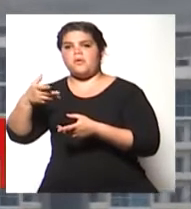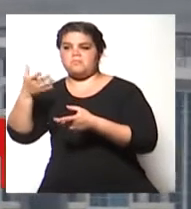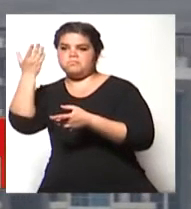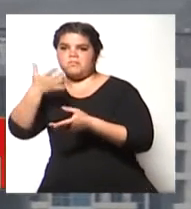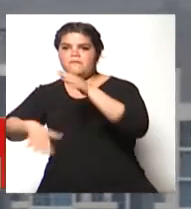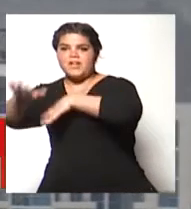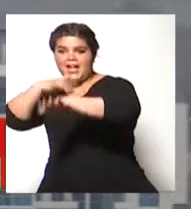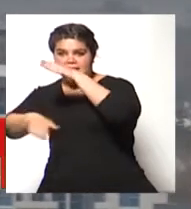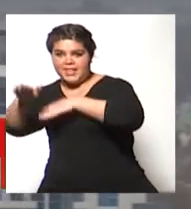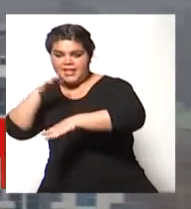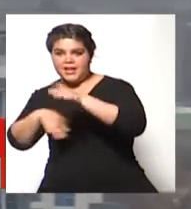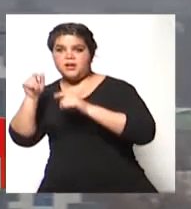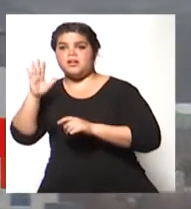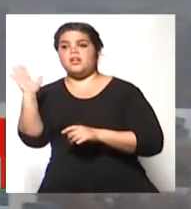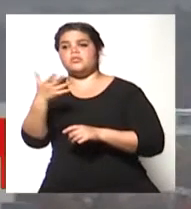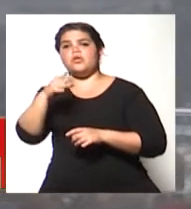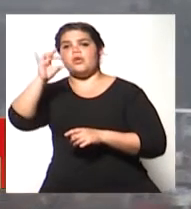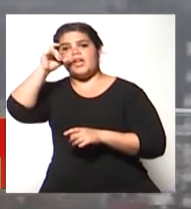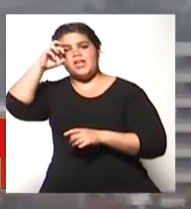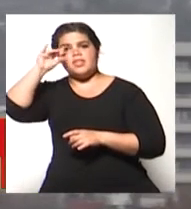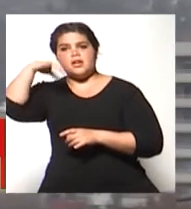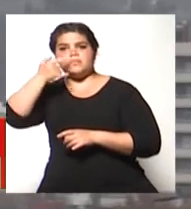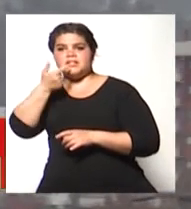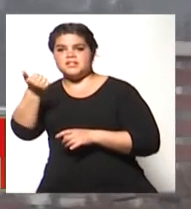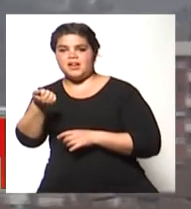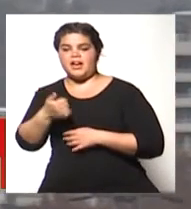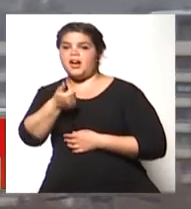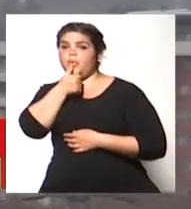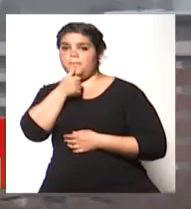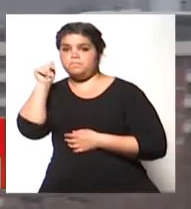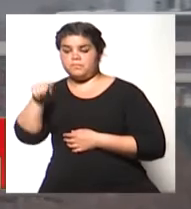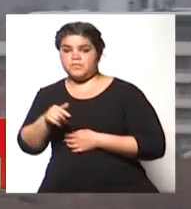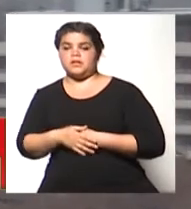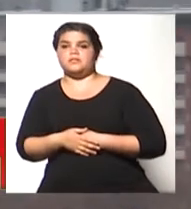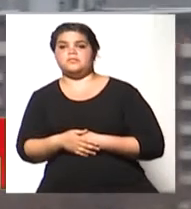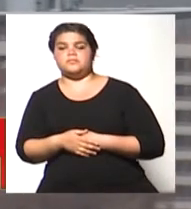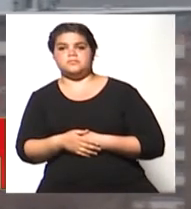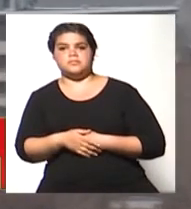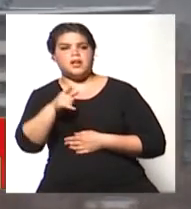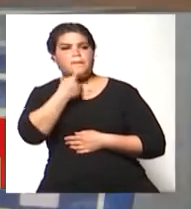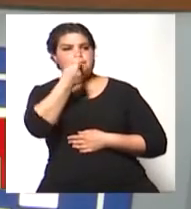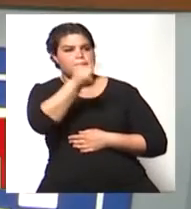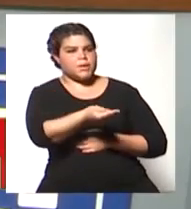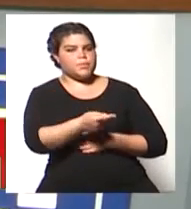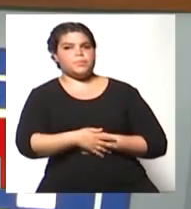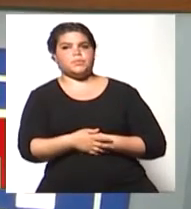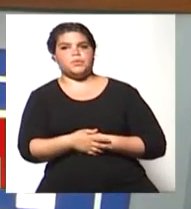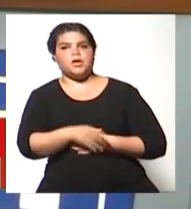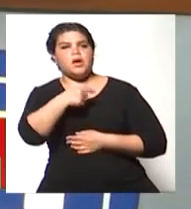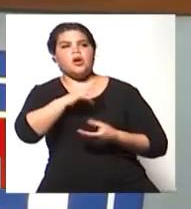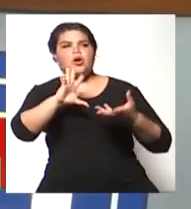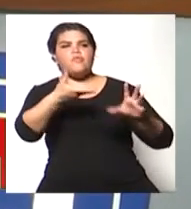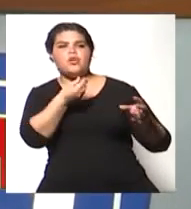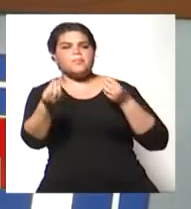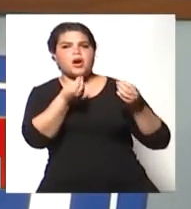digamos así, todo, Edensa, todos los servicios están a full. Juan Carlos, le consulto, ¿cuáles son las medidas que se recomienda